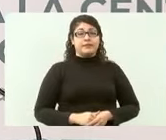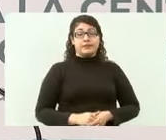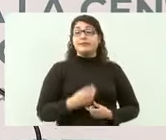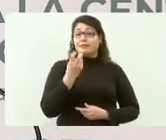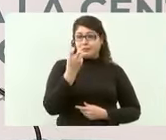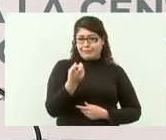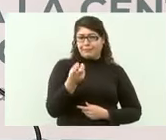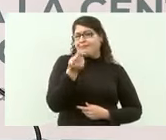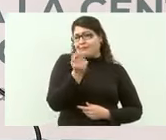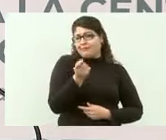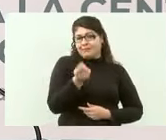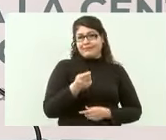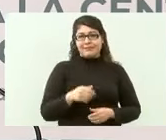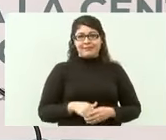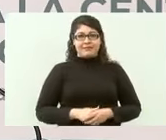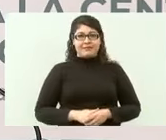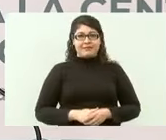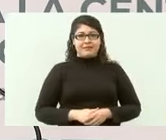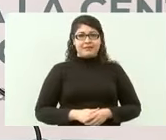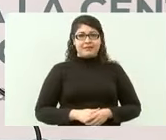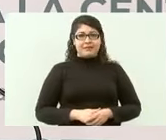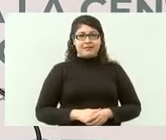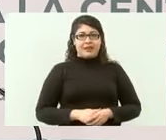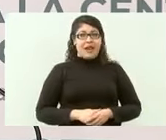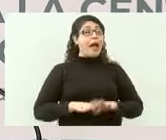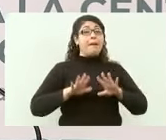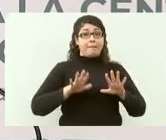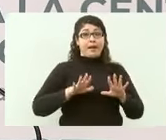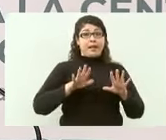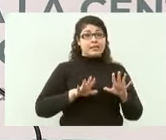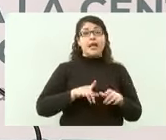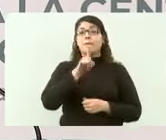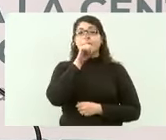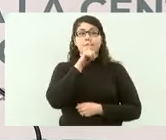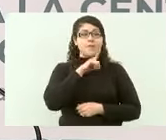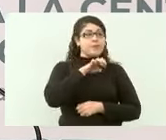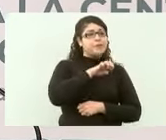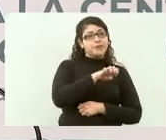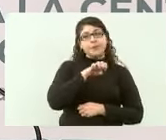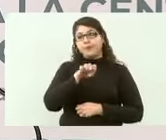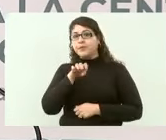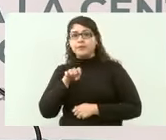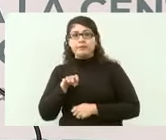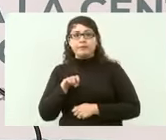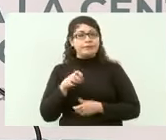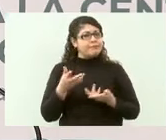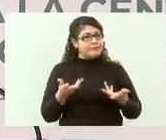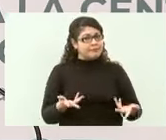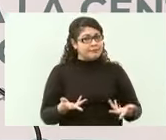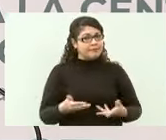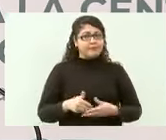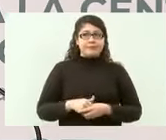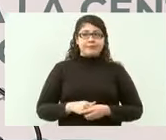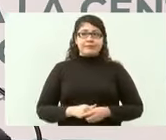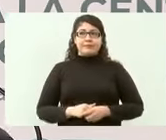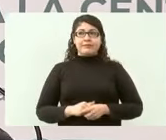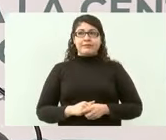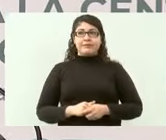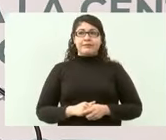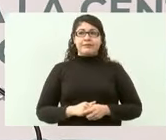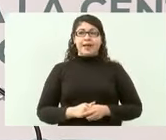a engaños. los que se